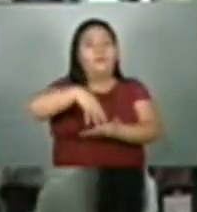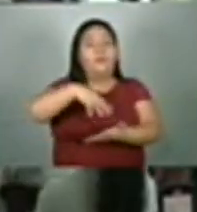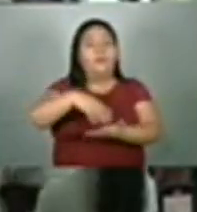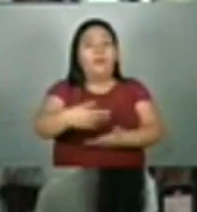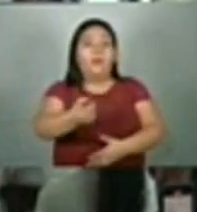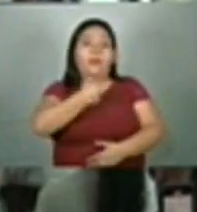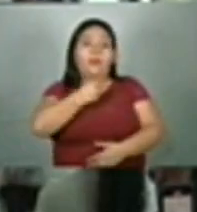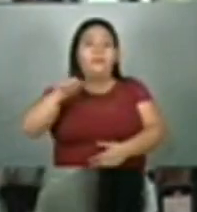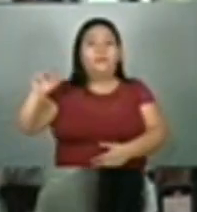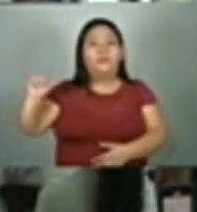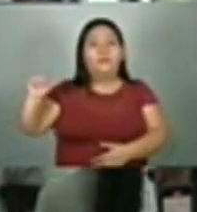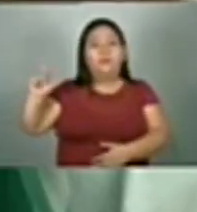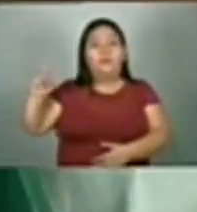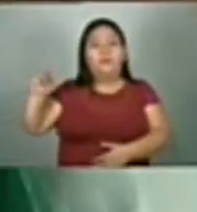Aldair Tadeo, Noticiero X.